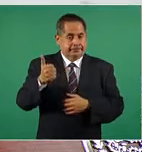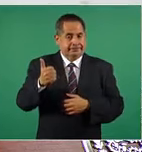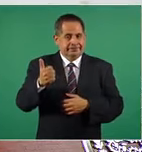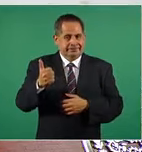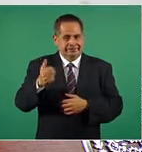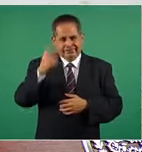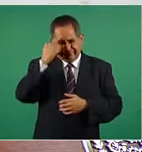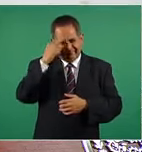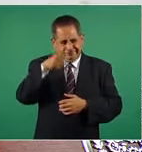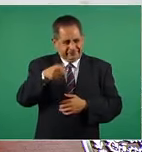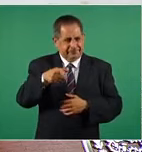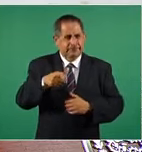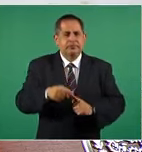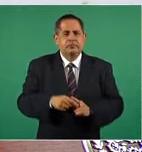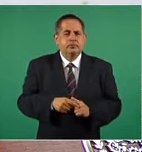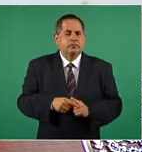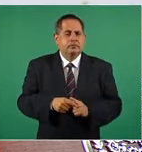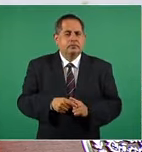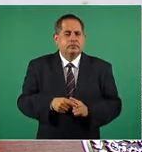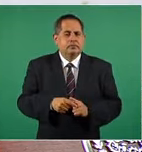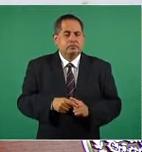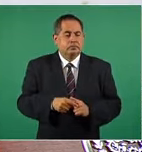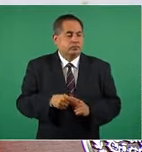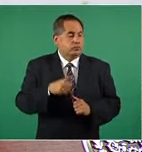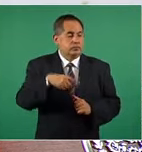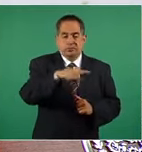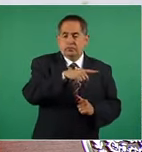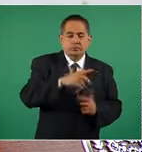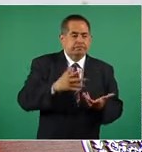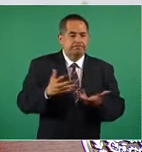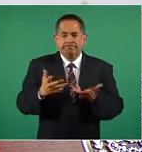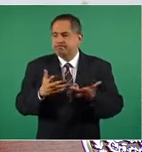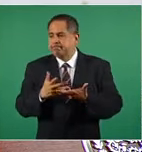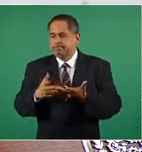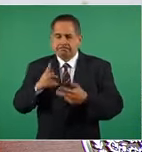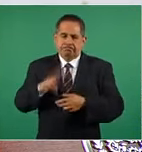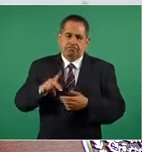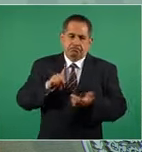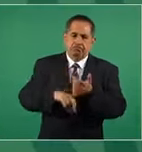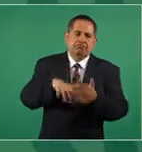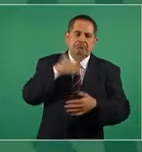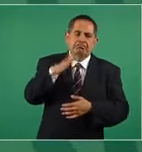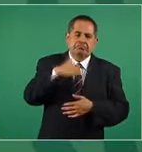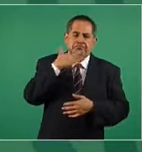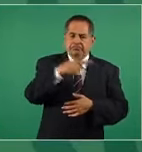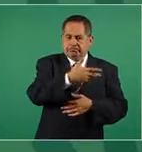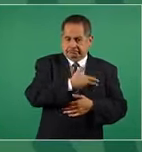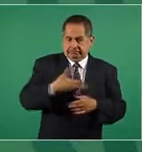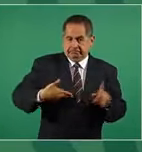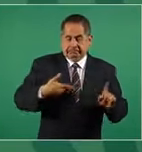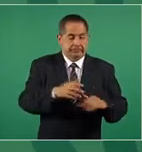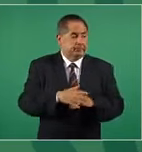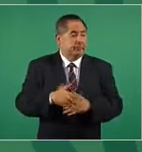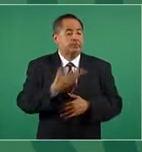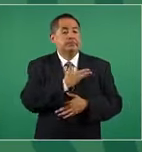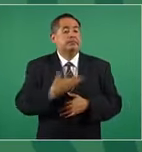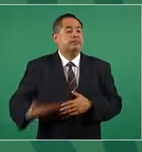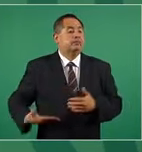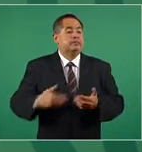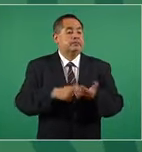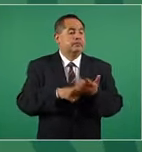para tratar de legitimarse, el presidente